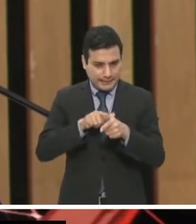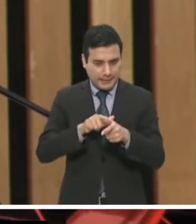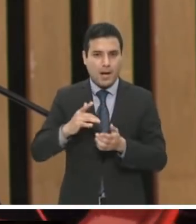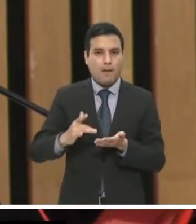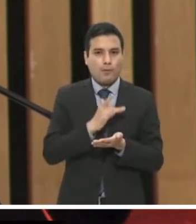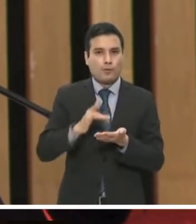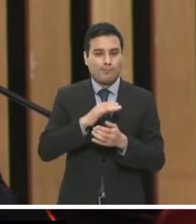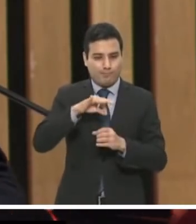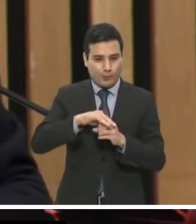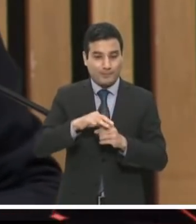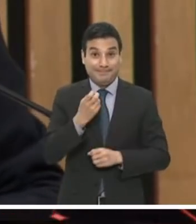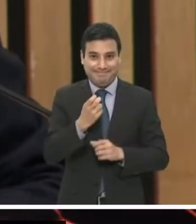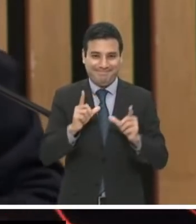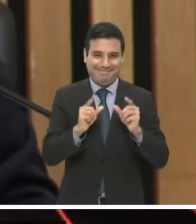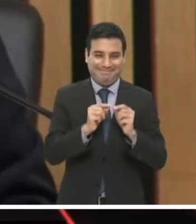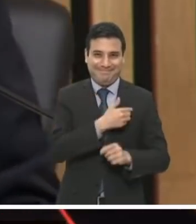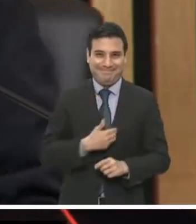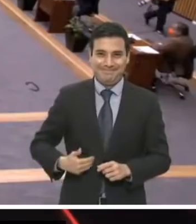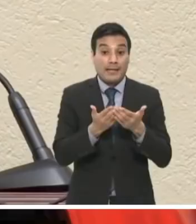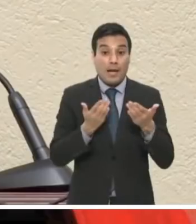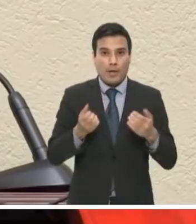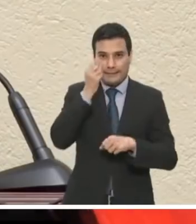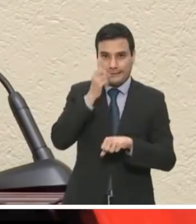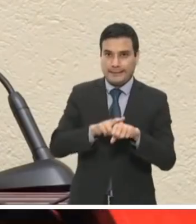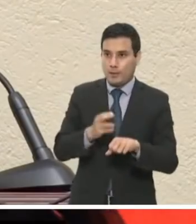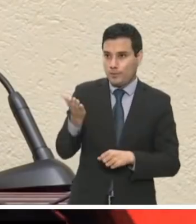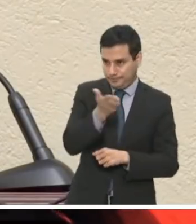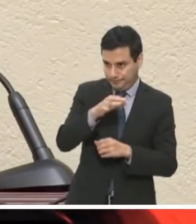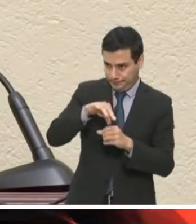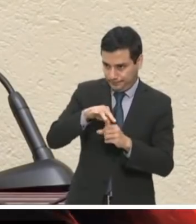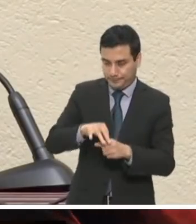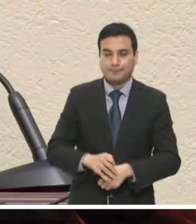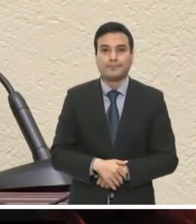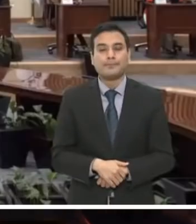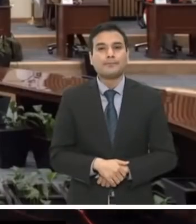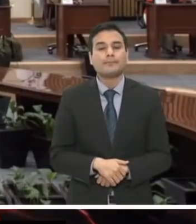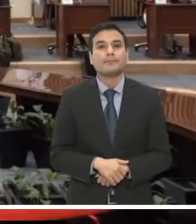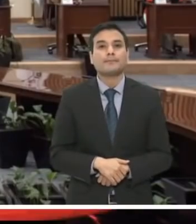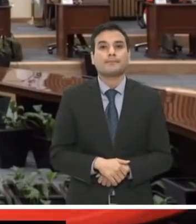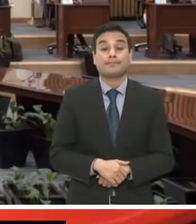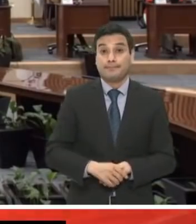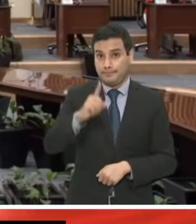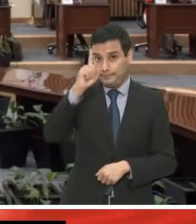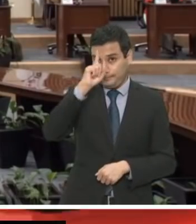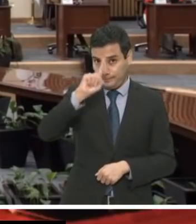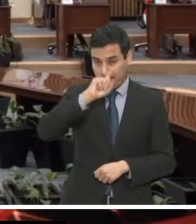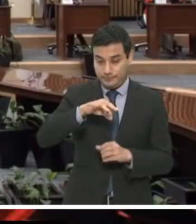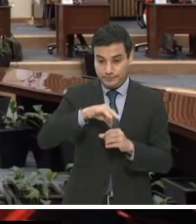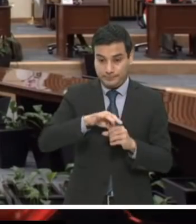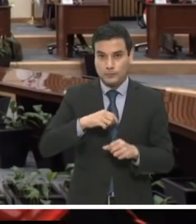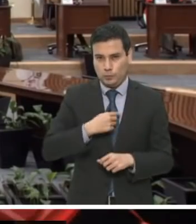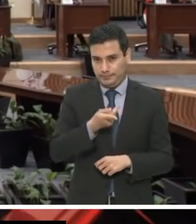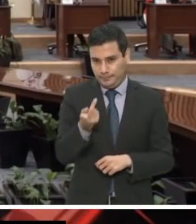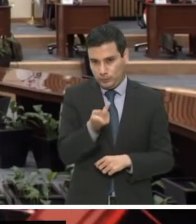cuanto, consejero presidente. Muchas gracias, diputado. ¿Votación este proyecto? Señoras y señores consejeros electorales, se